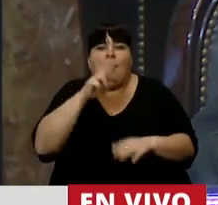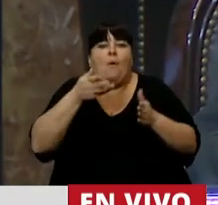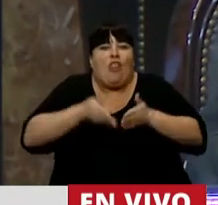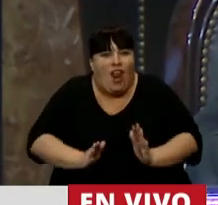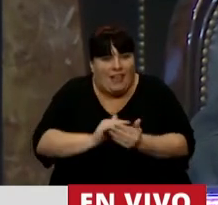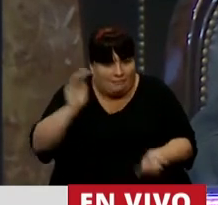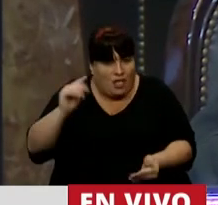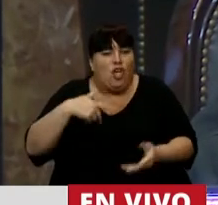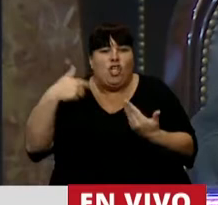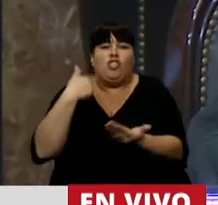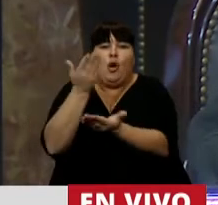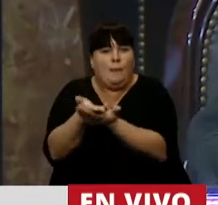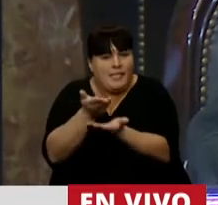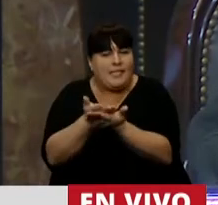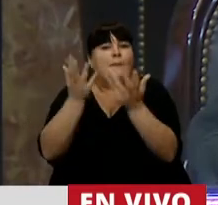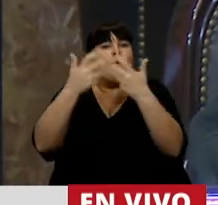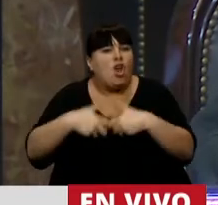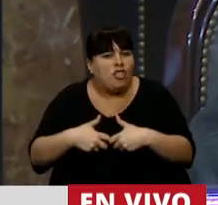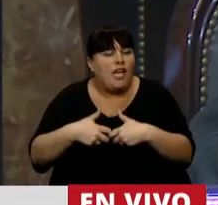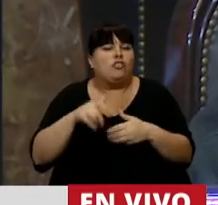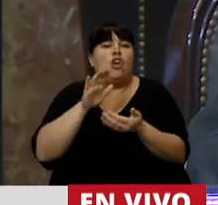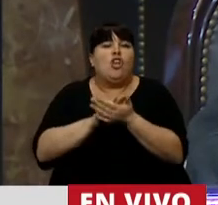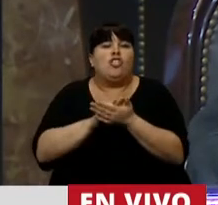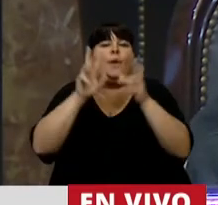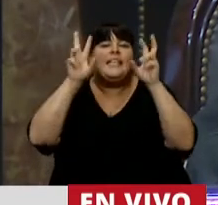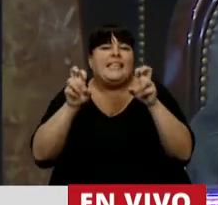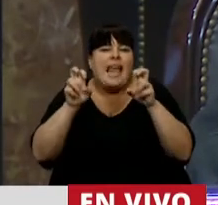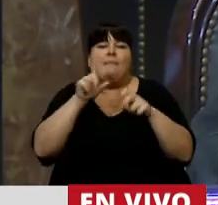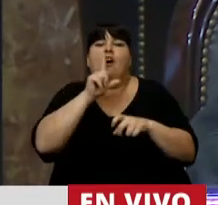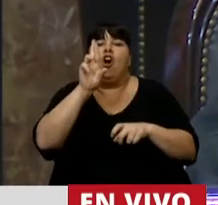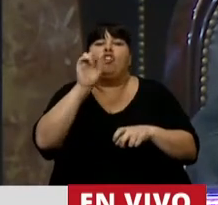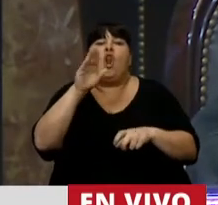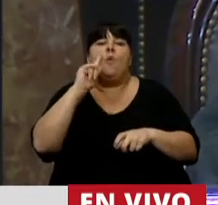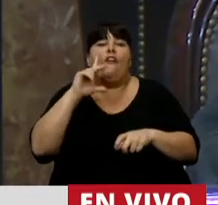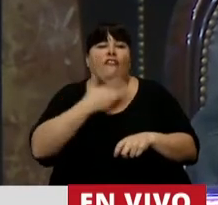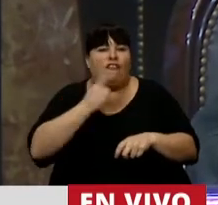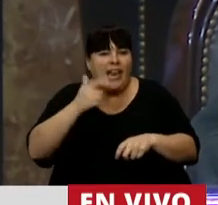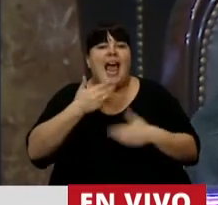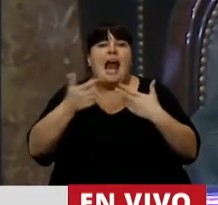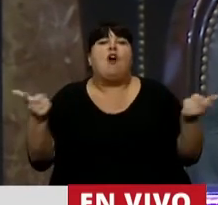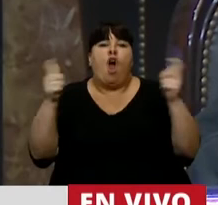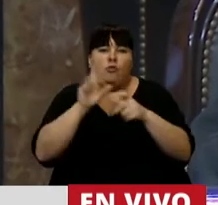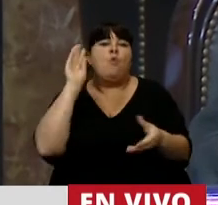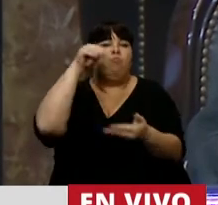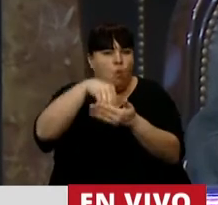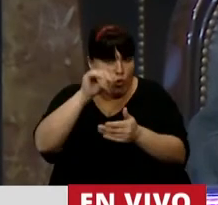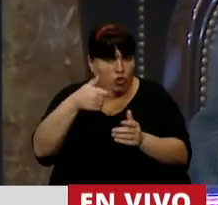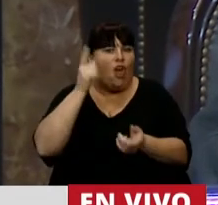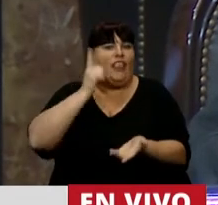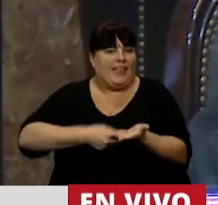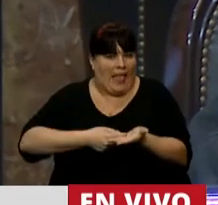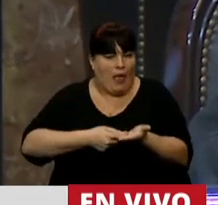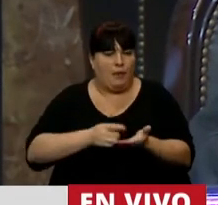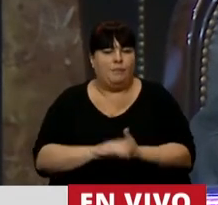en primera infancia. Yo presenté, señor Presidente, un proyecto que aborda lo que tiene que ver con la trombofilia, y agradezco porque en la comisión se le incluyó en el